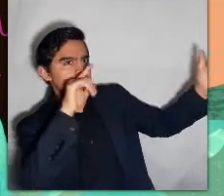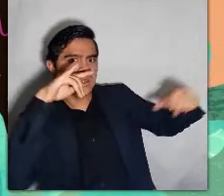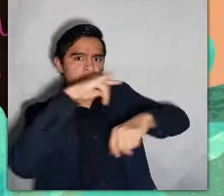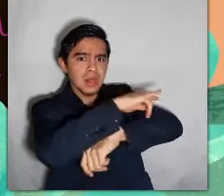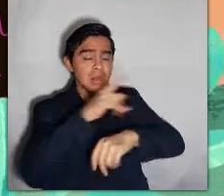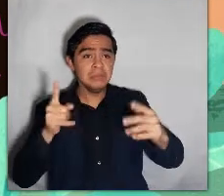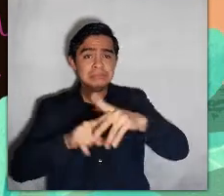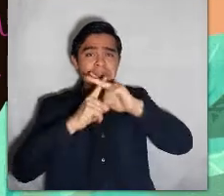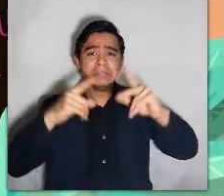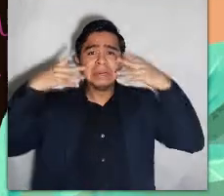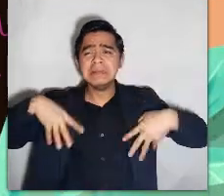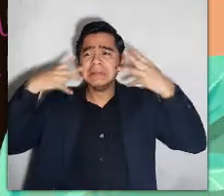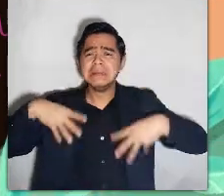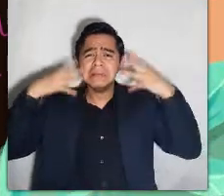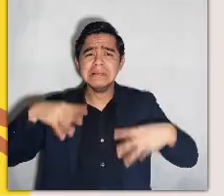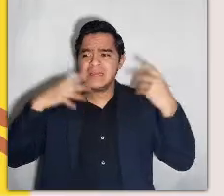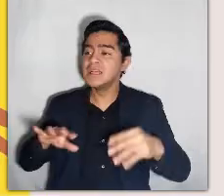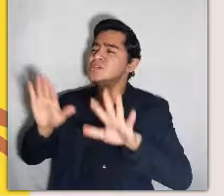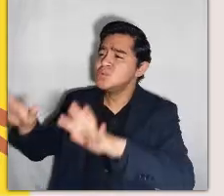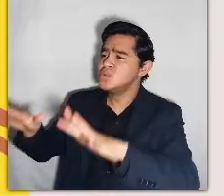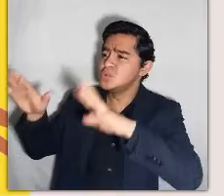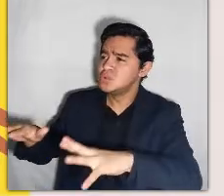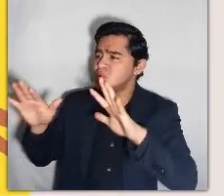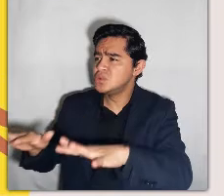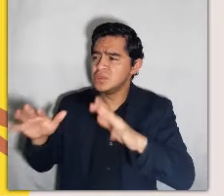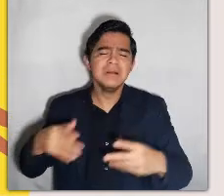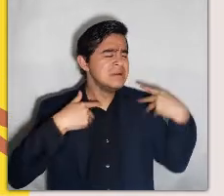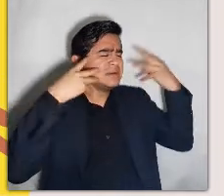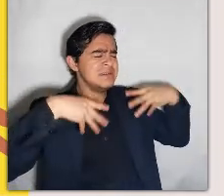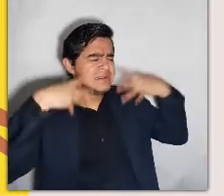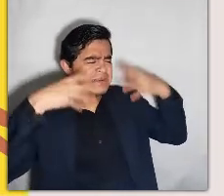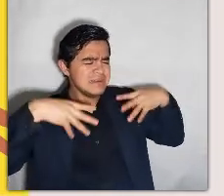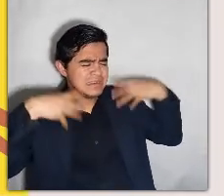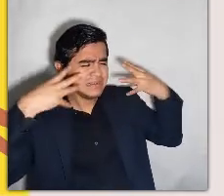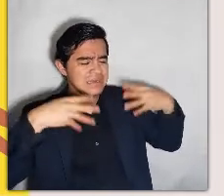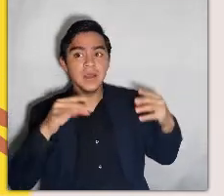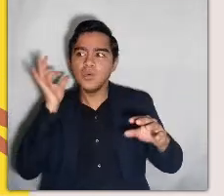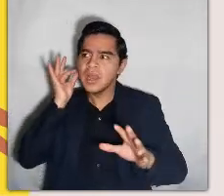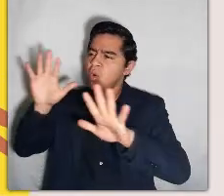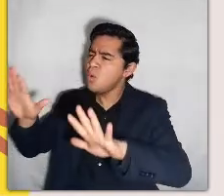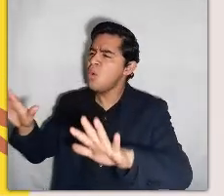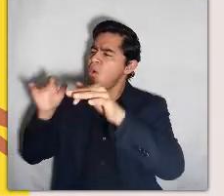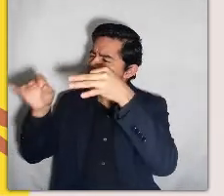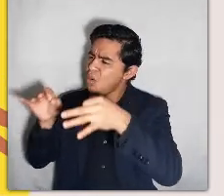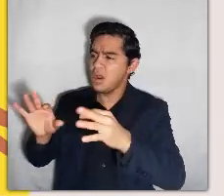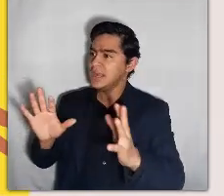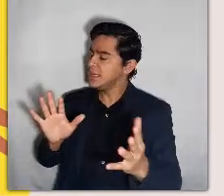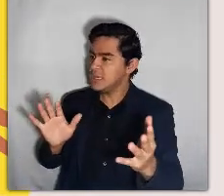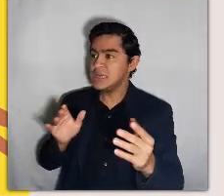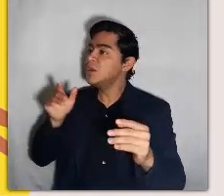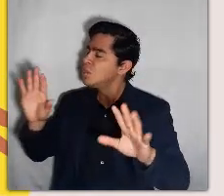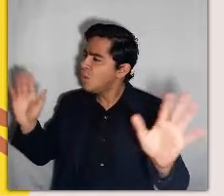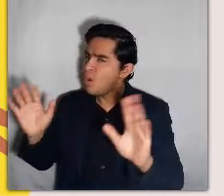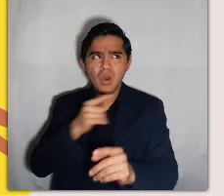tanto al ver el tamaño de los animalitos que comenzó a llorar sin encontrar consuelo en ninguna de las aclaraciones que les